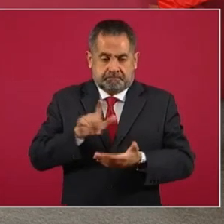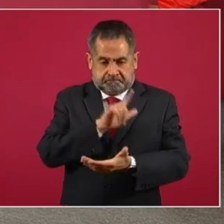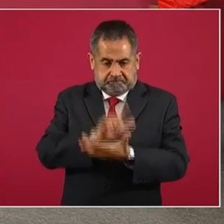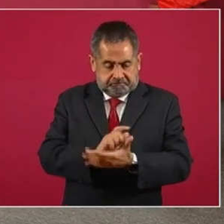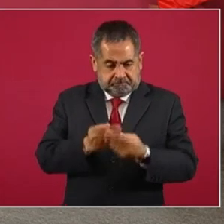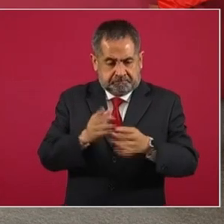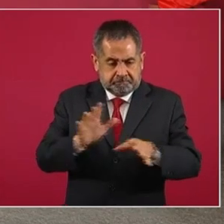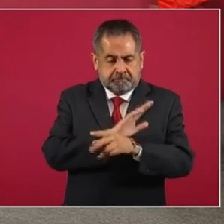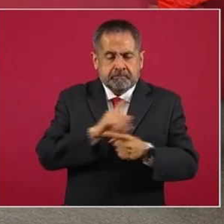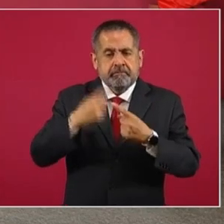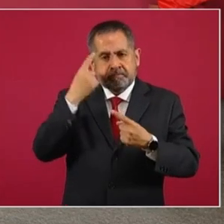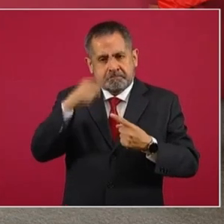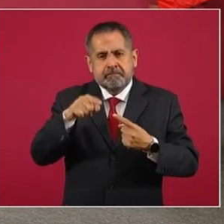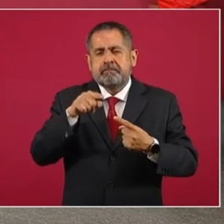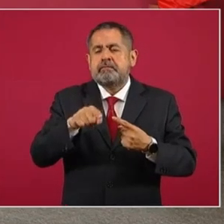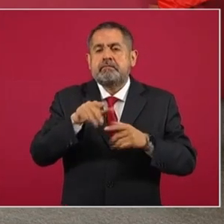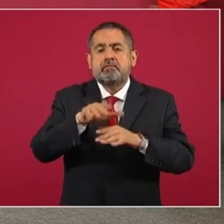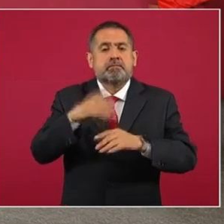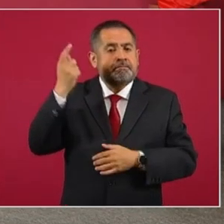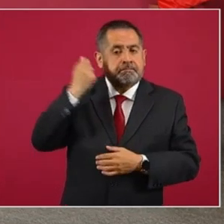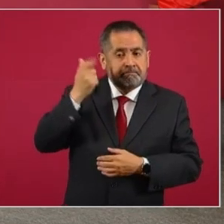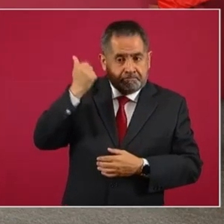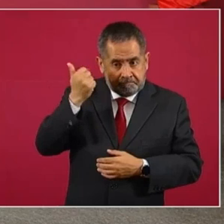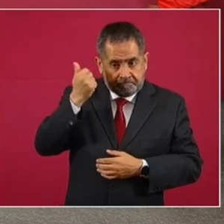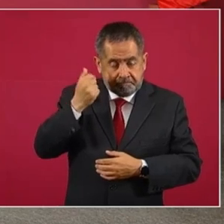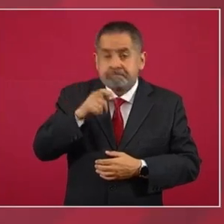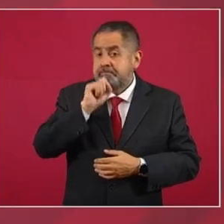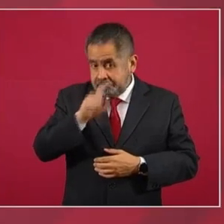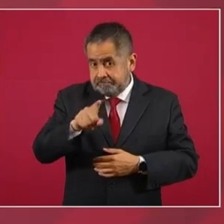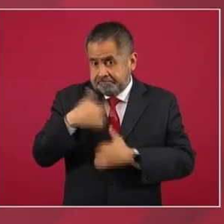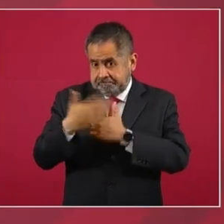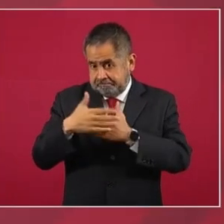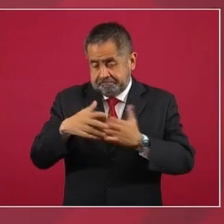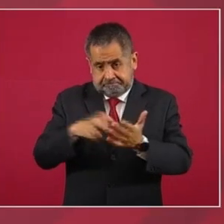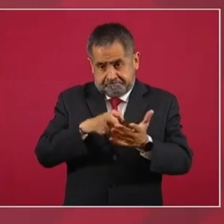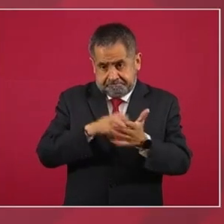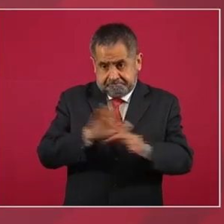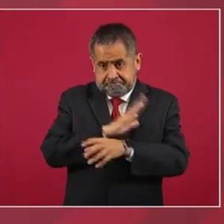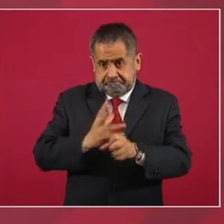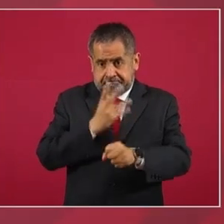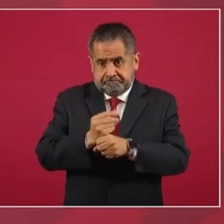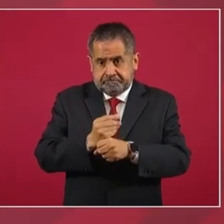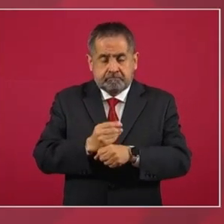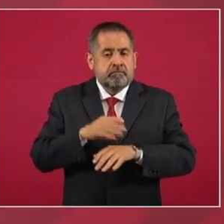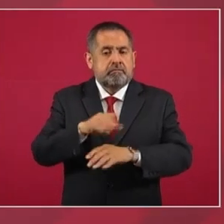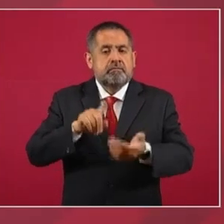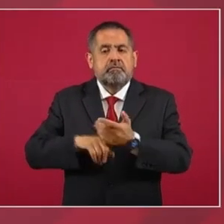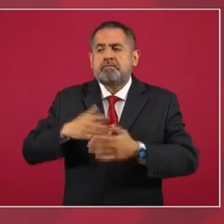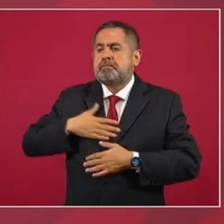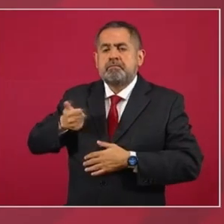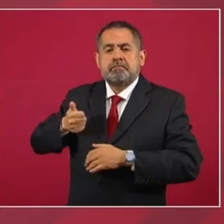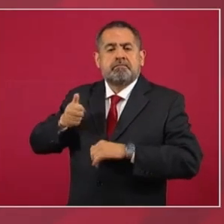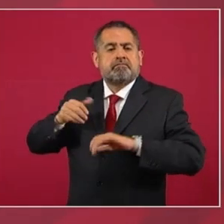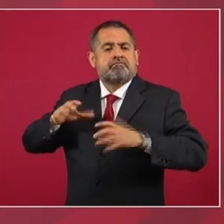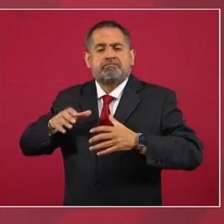para mejorar la situación de las pensiones, por lo que tiene que ver con la administración